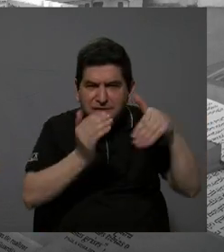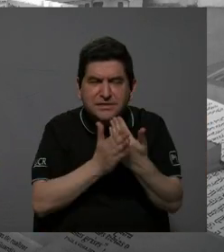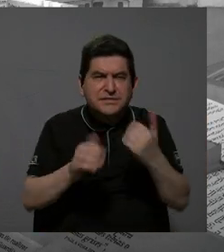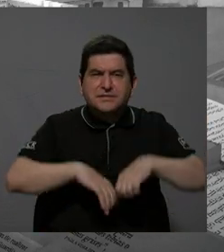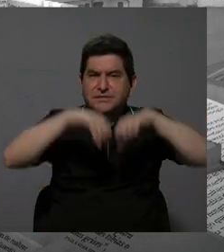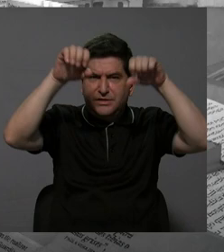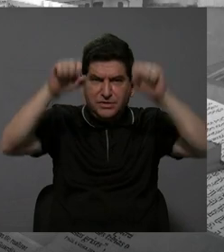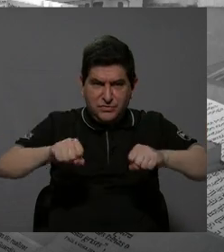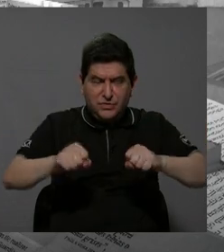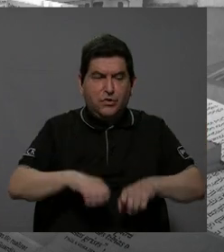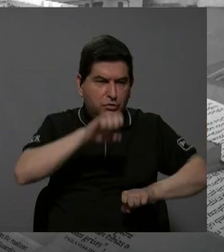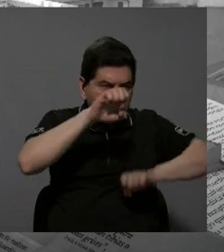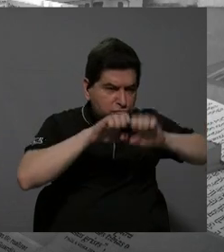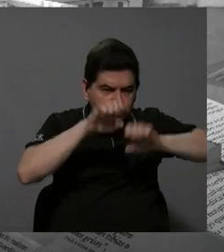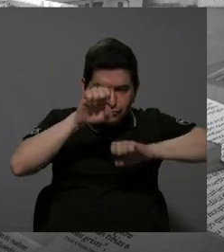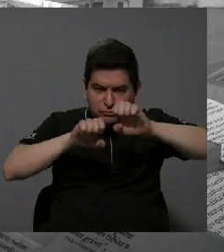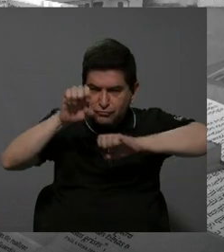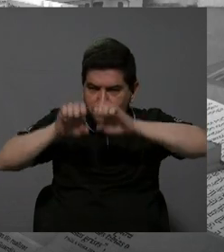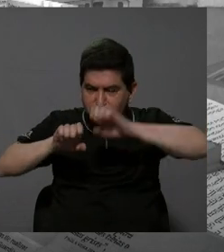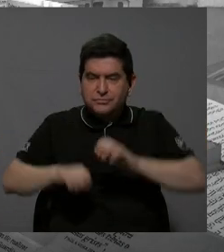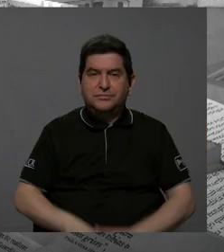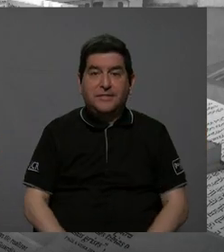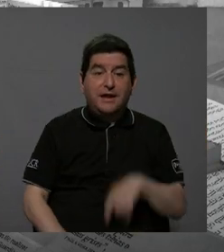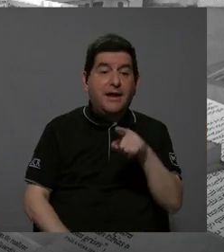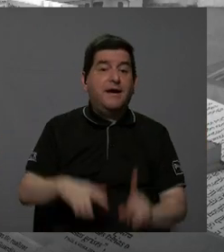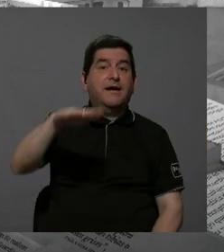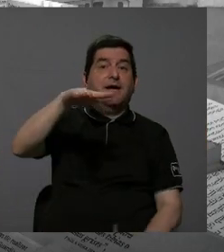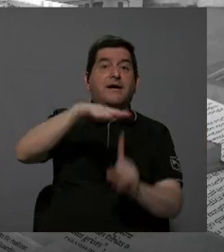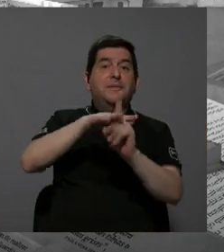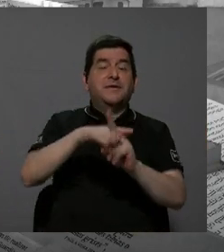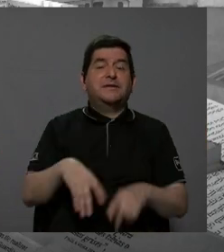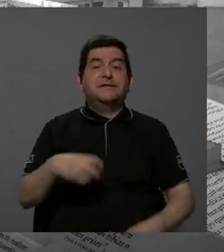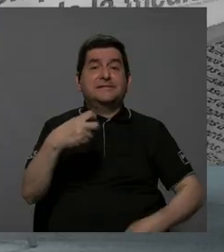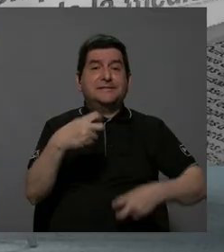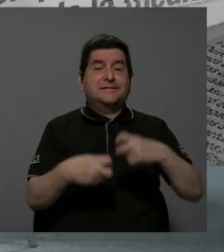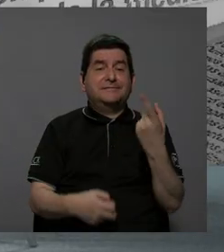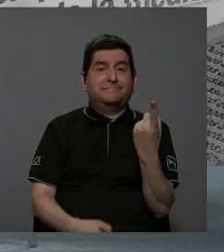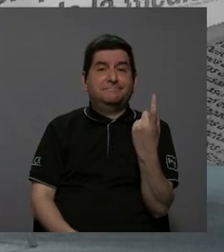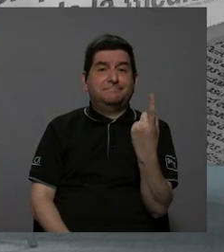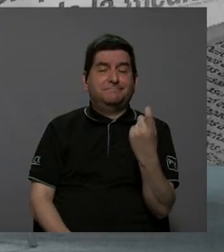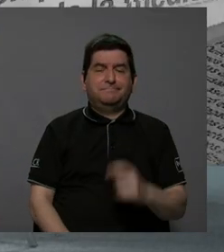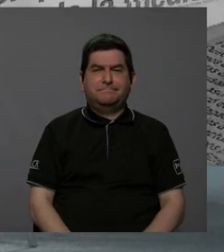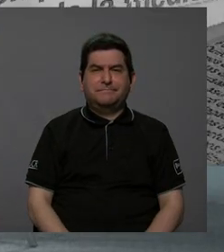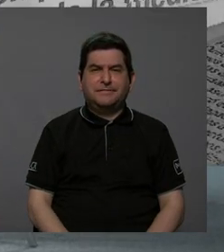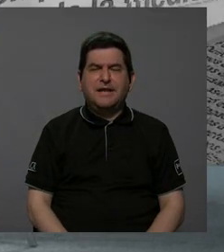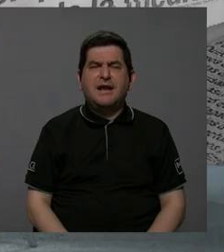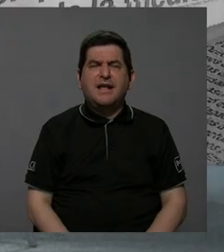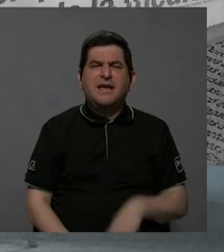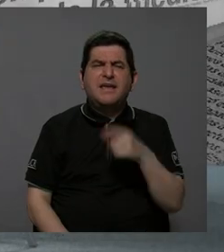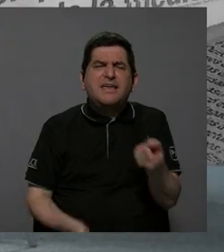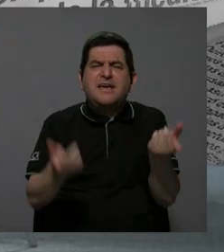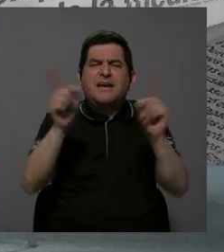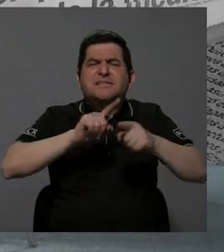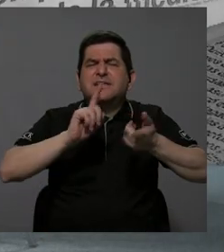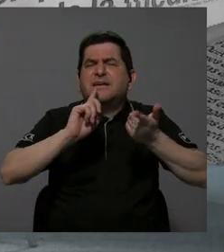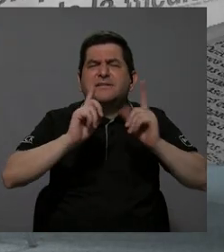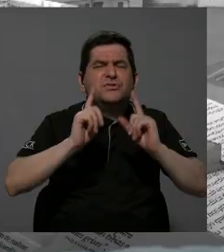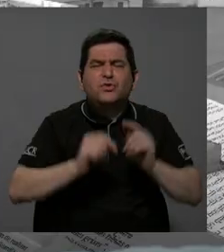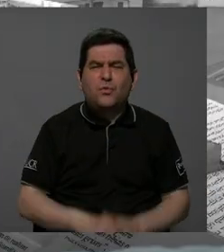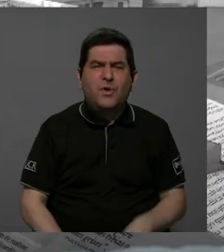sistemas, los evaluamos y ahí es donde salen algunas deficiencias importantes. En este caso, ¿cuál deficiencias? Para irlas,